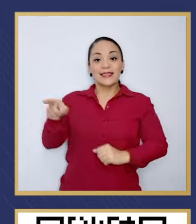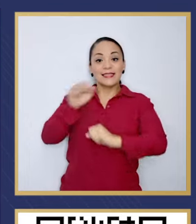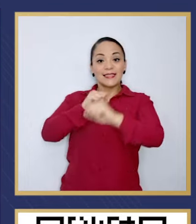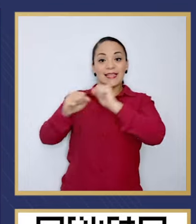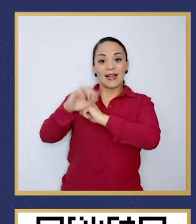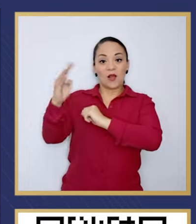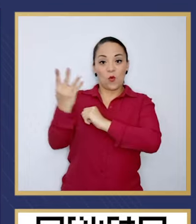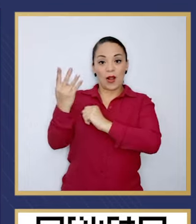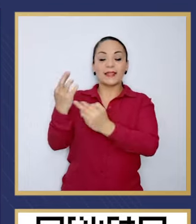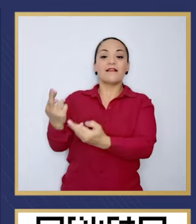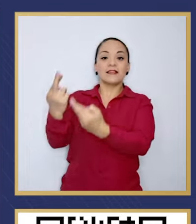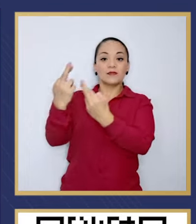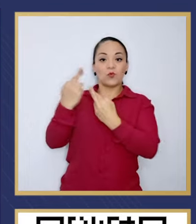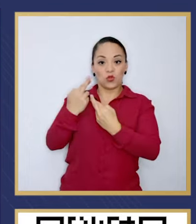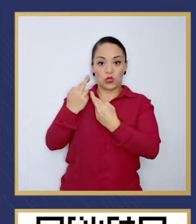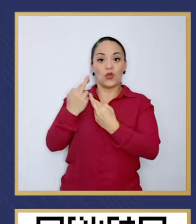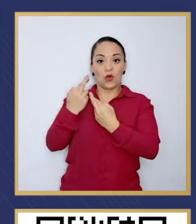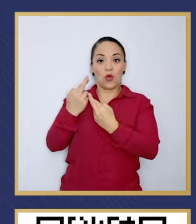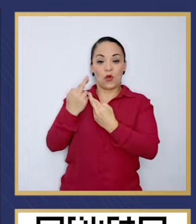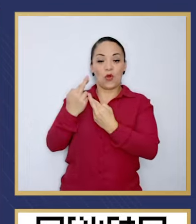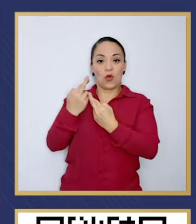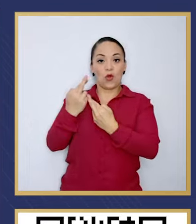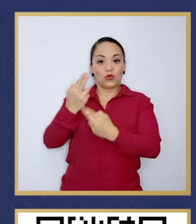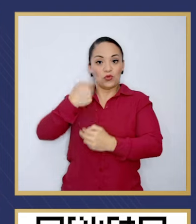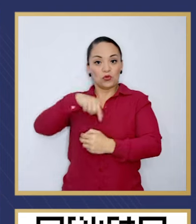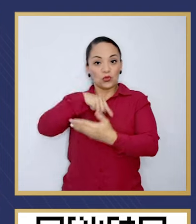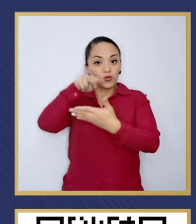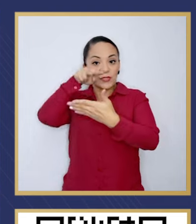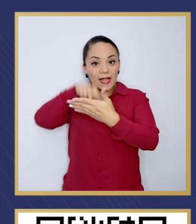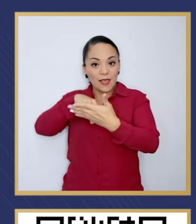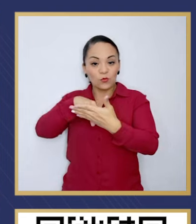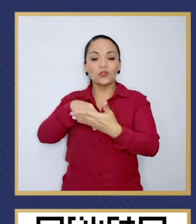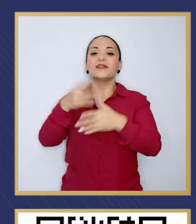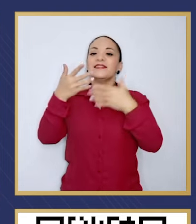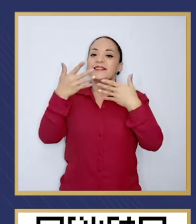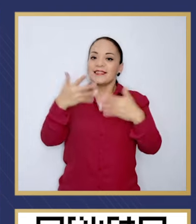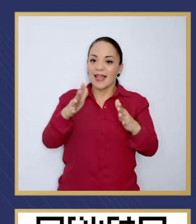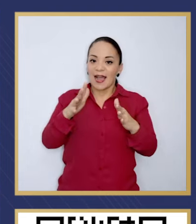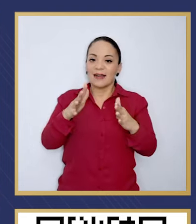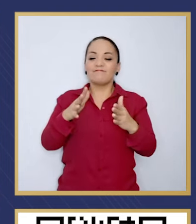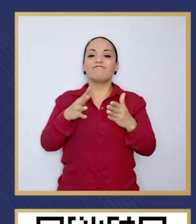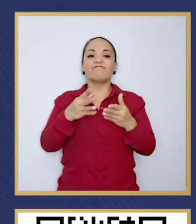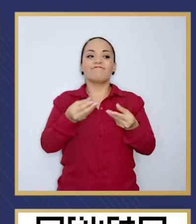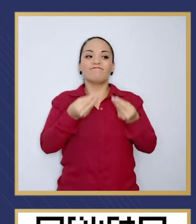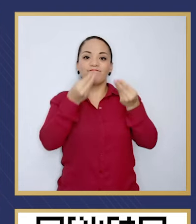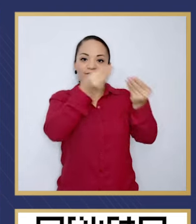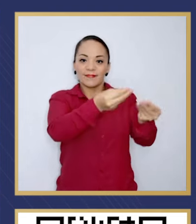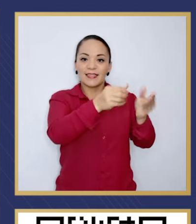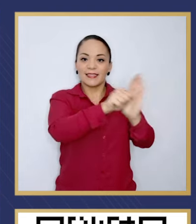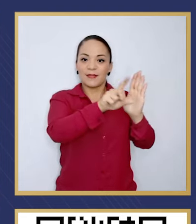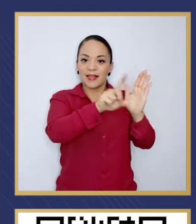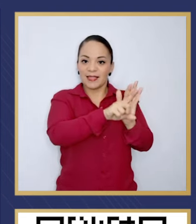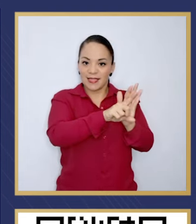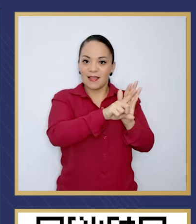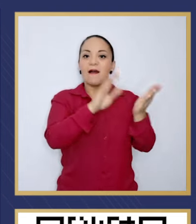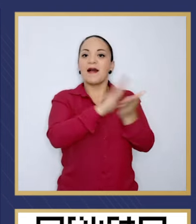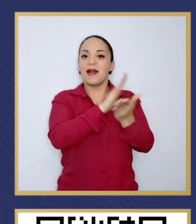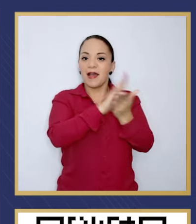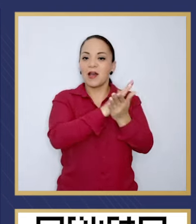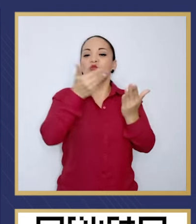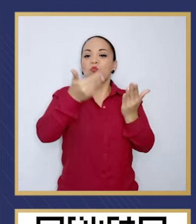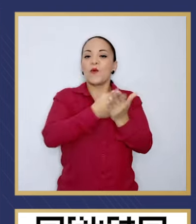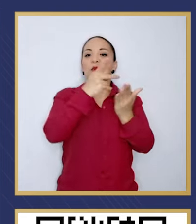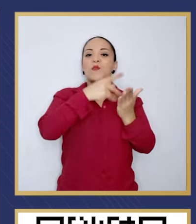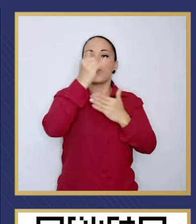el por tanto de la Sala Constitucional, ya está presentado ante la Asamblea Legislativa el